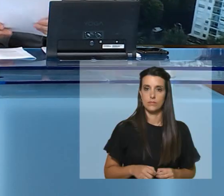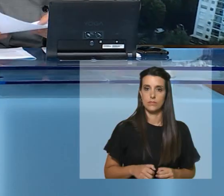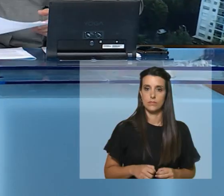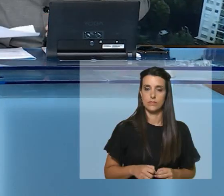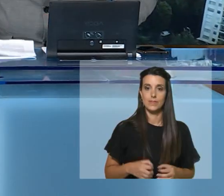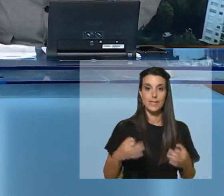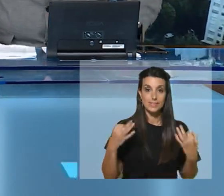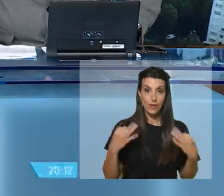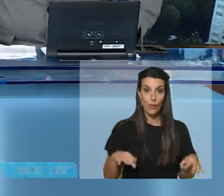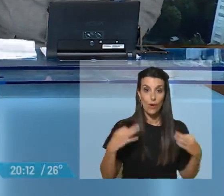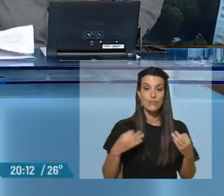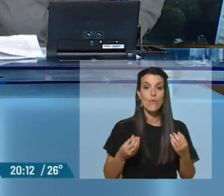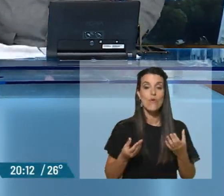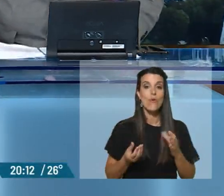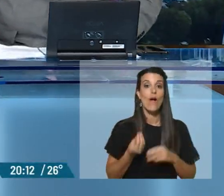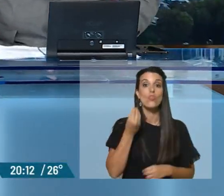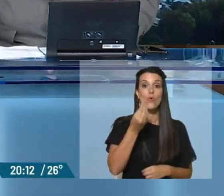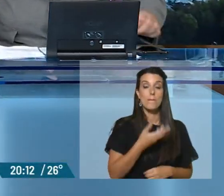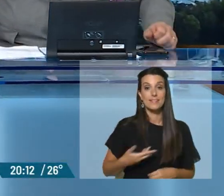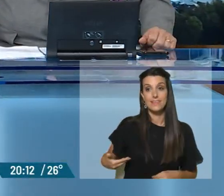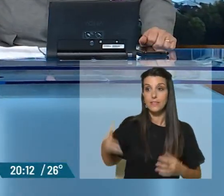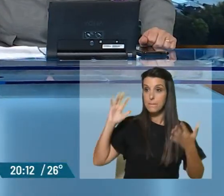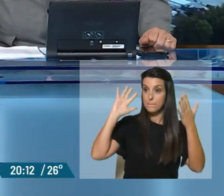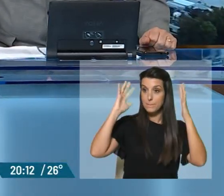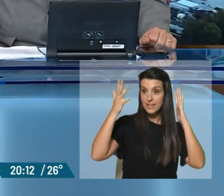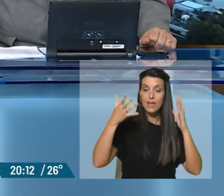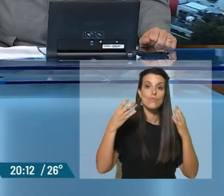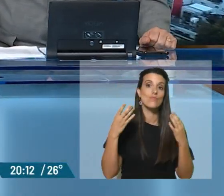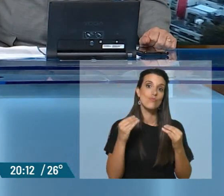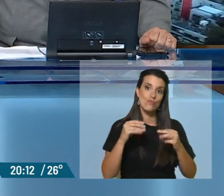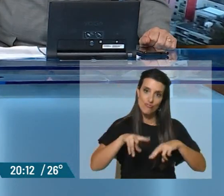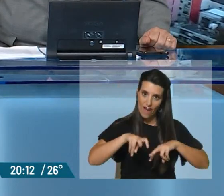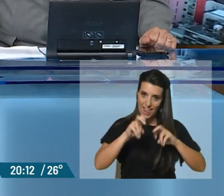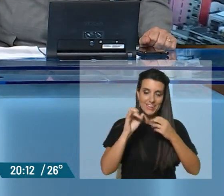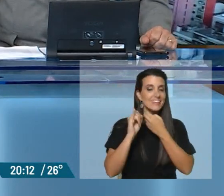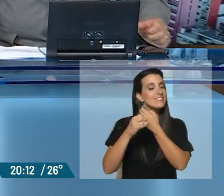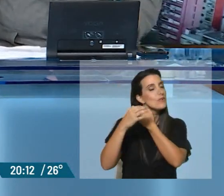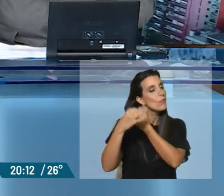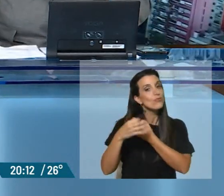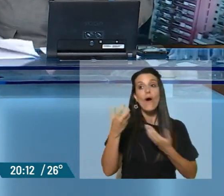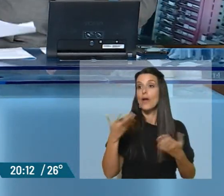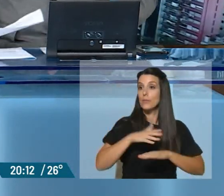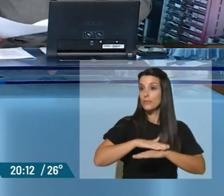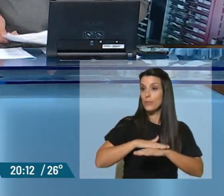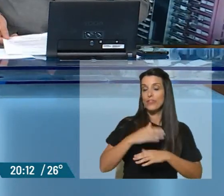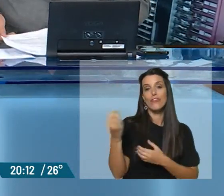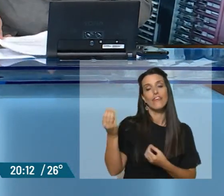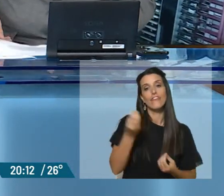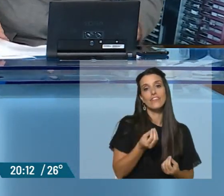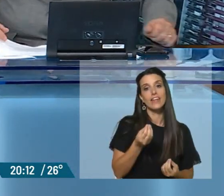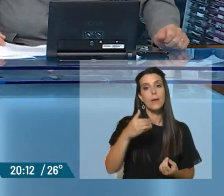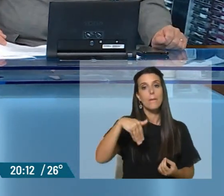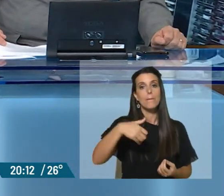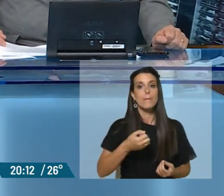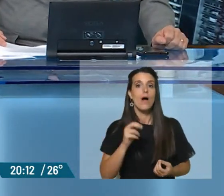Sin duda, la asunción de Javier Milei en Argentina da para mucho análisis. Sí, exactamente. Y es momento, precisamente, de recibir a